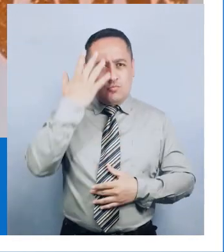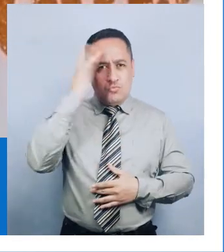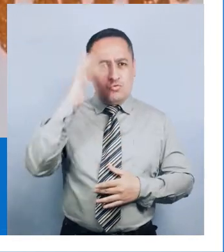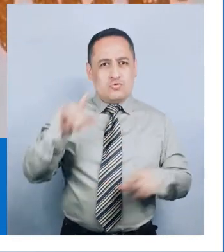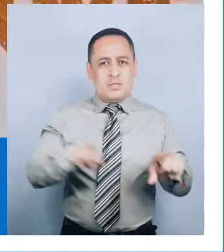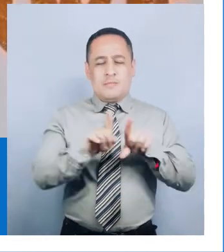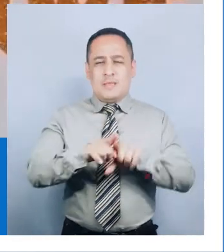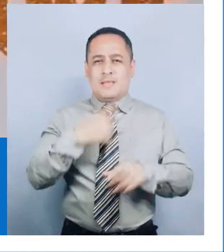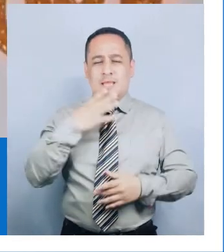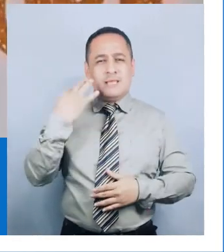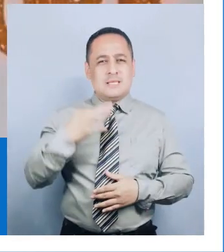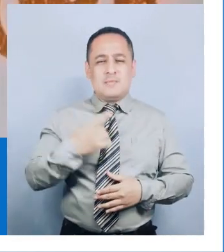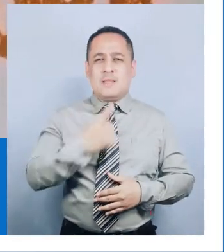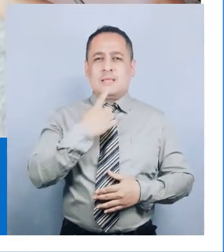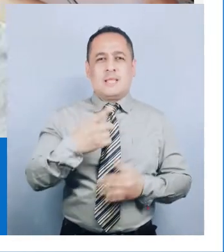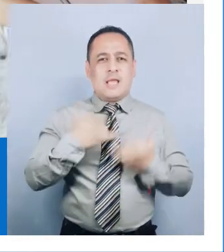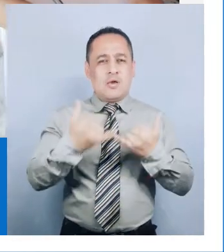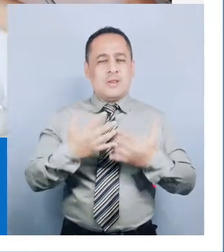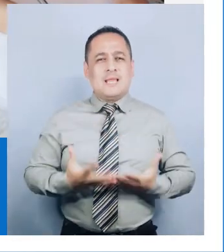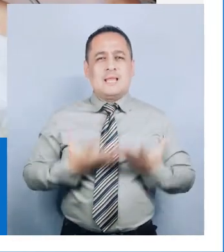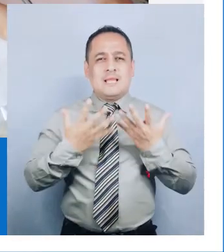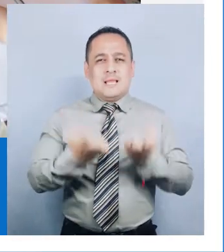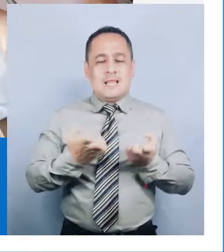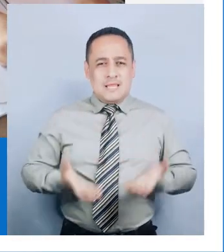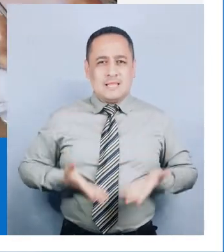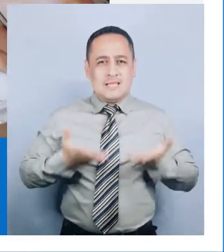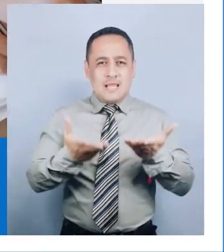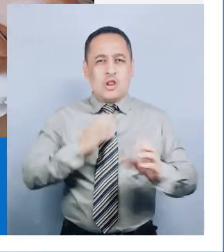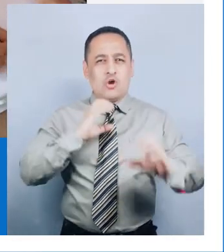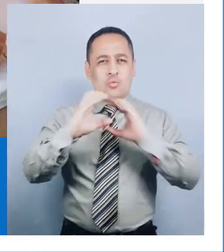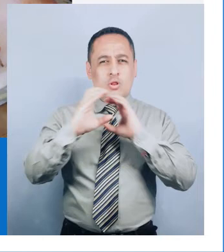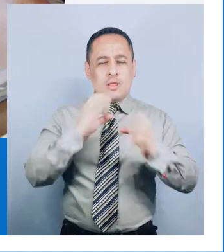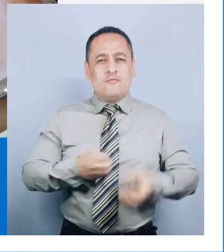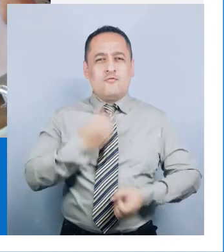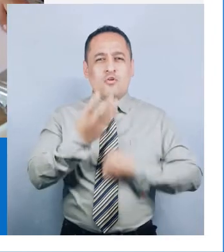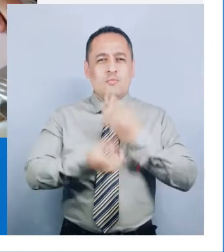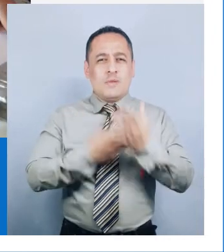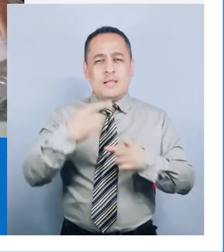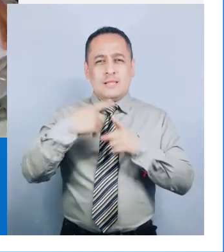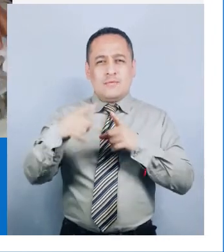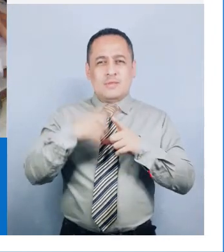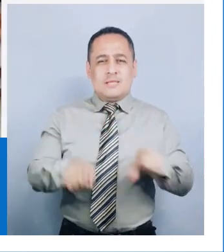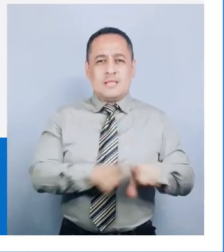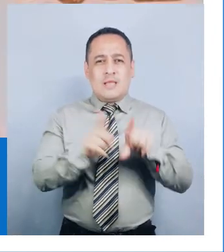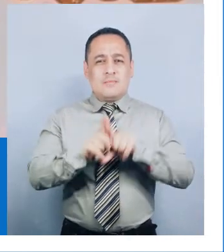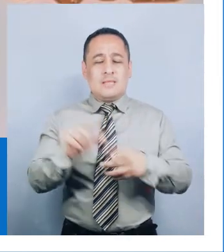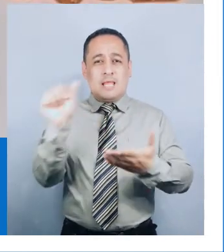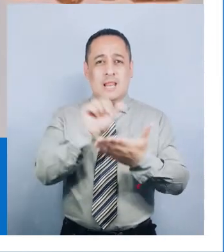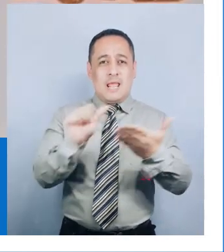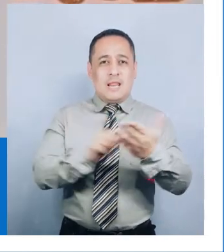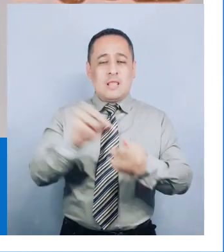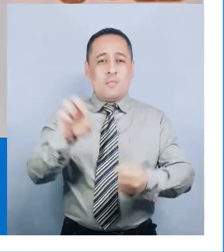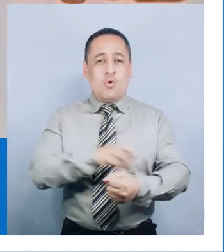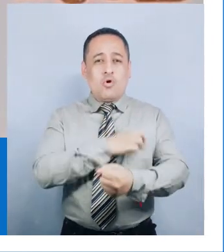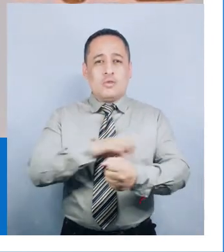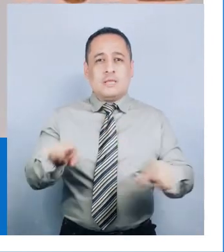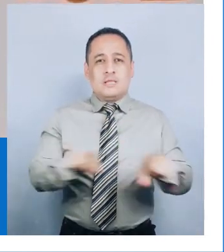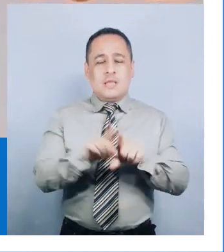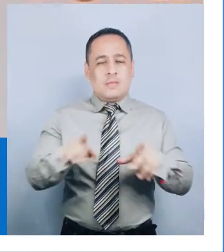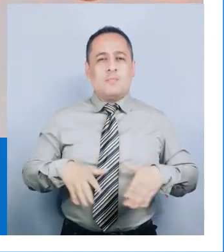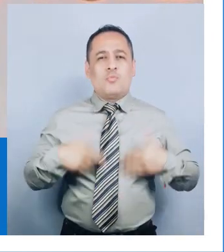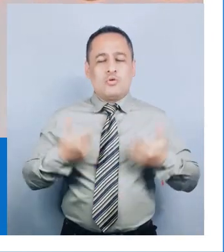estas cualidades. Él siempre ha estado deseoso de poder comunicar y expresar con medio del arte de la